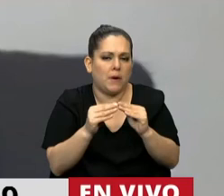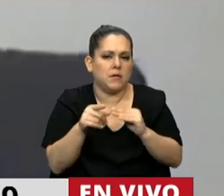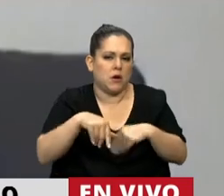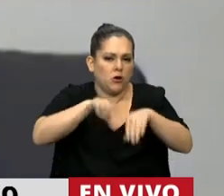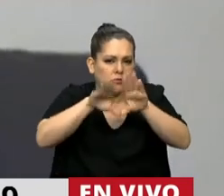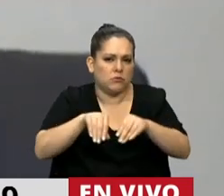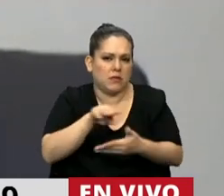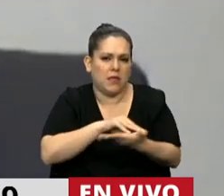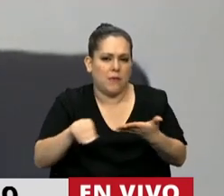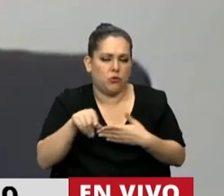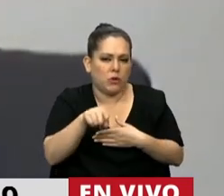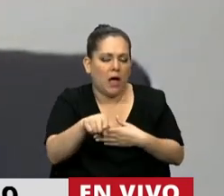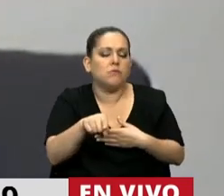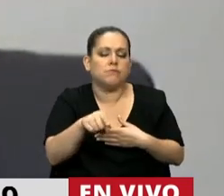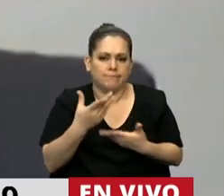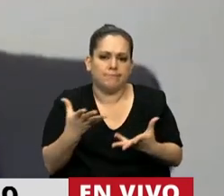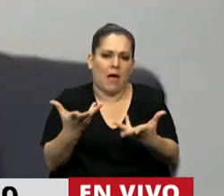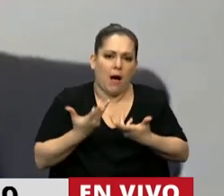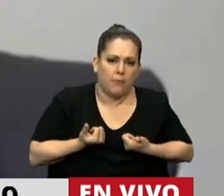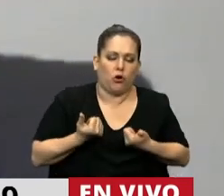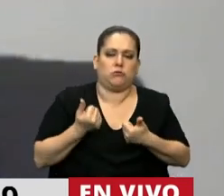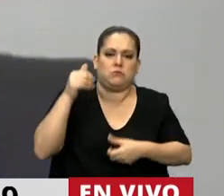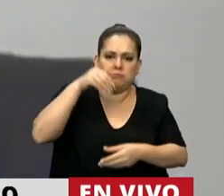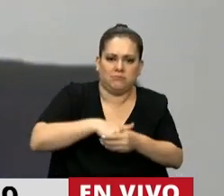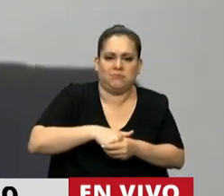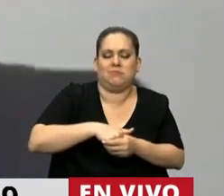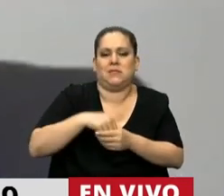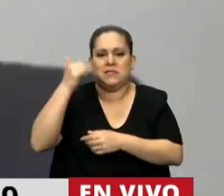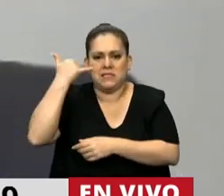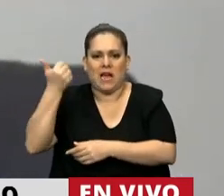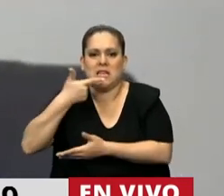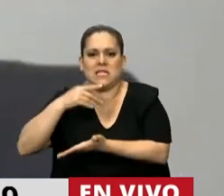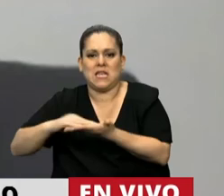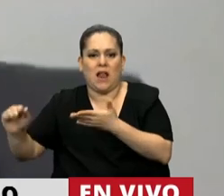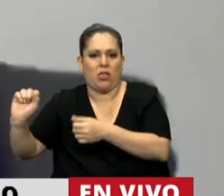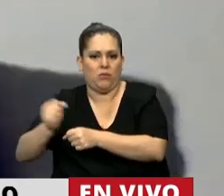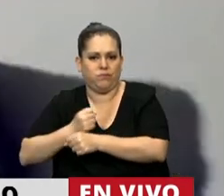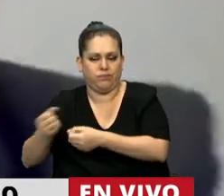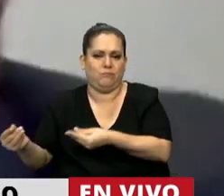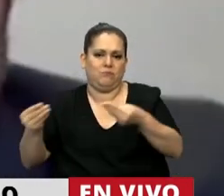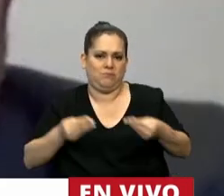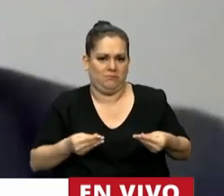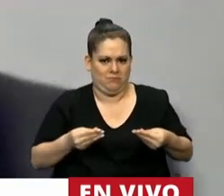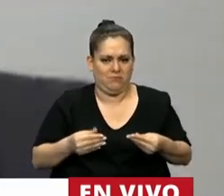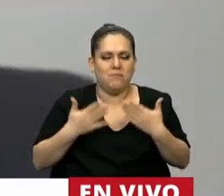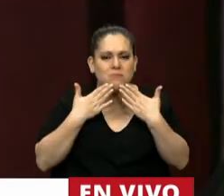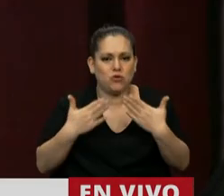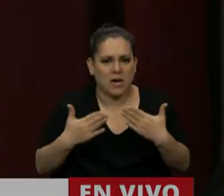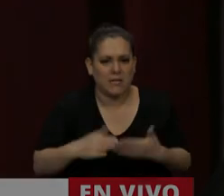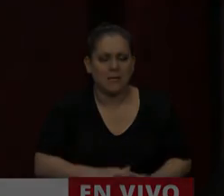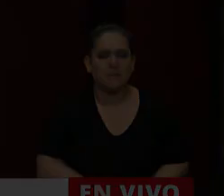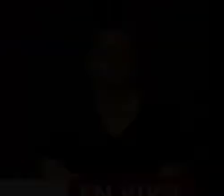Diputados, que apoyemos la aprobación de esta medida de sanción que viene del Senado. Muchas gracias, señor presidente. Gracias,